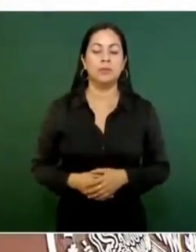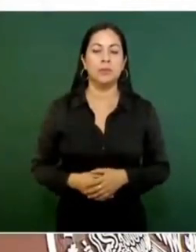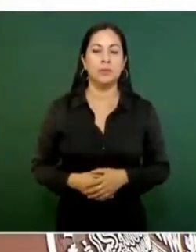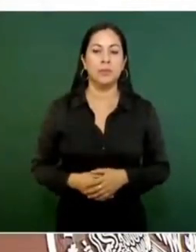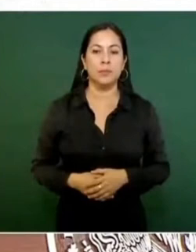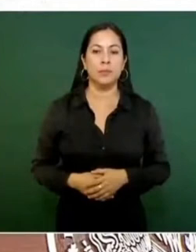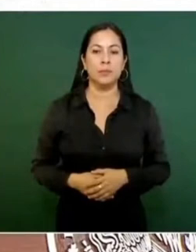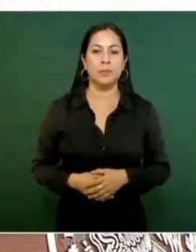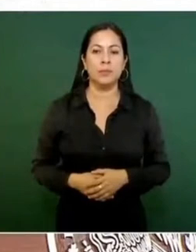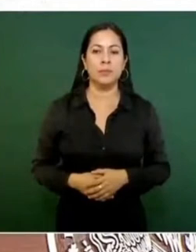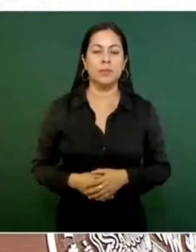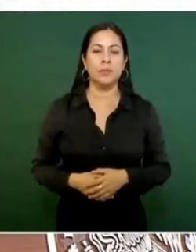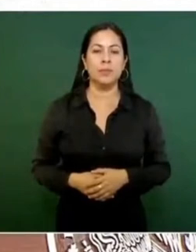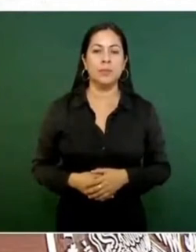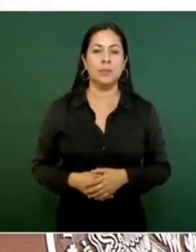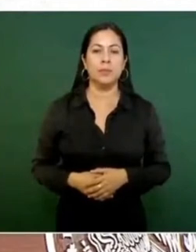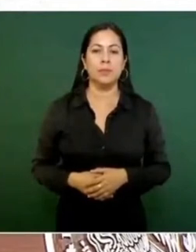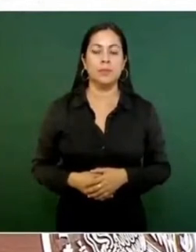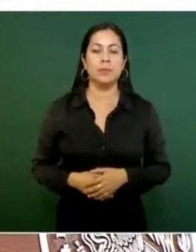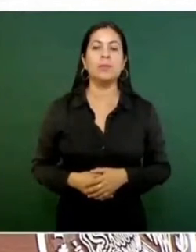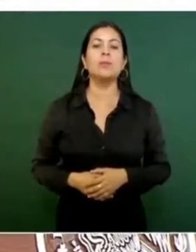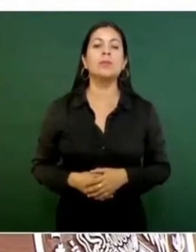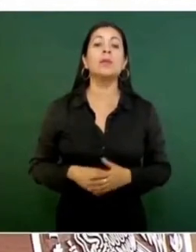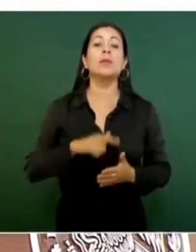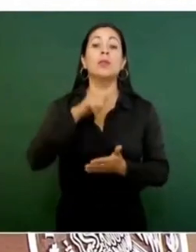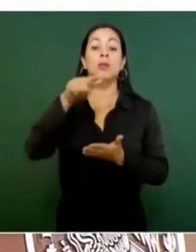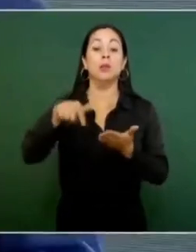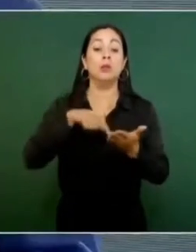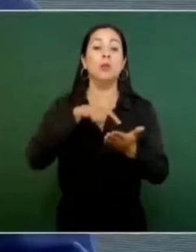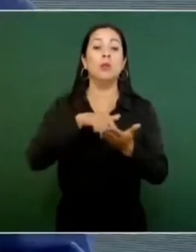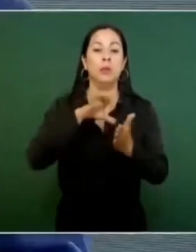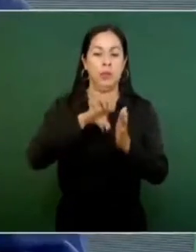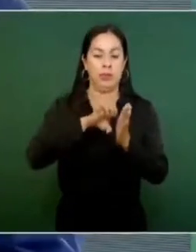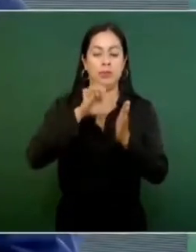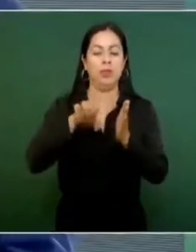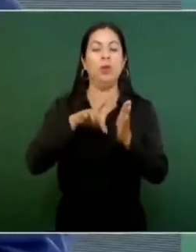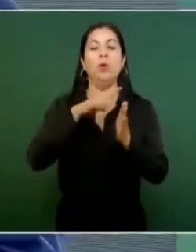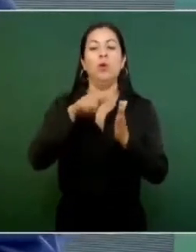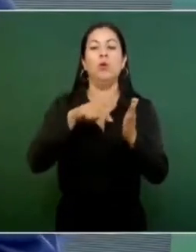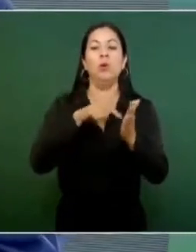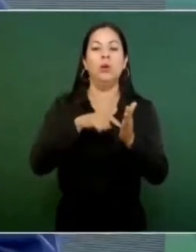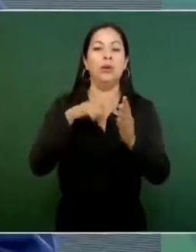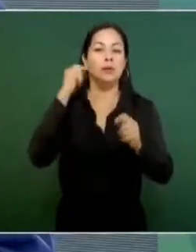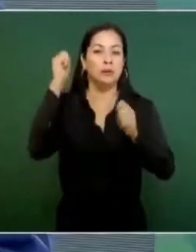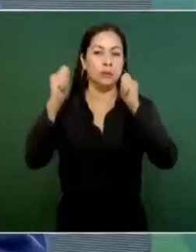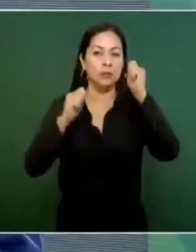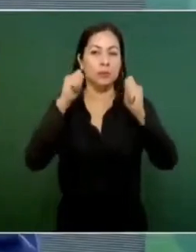lugares turísticos, Acapulco,